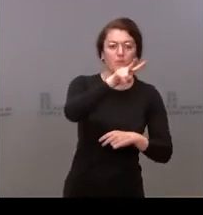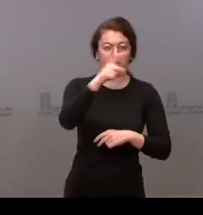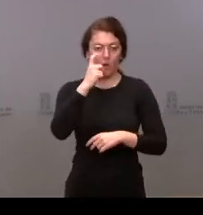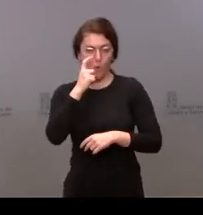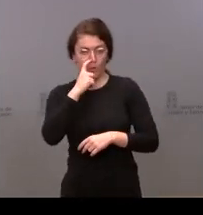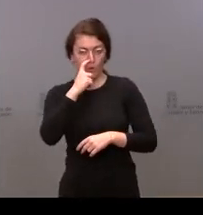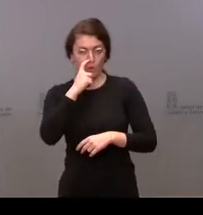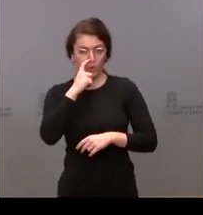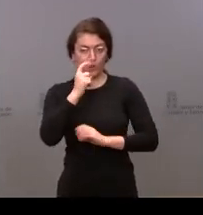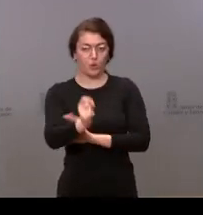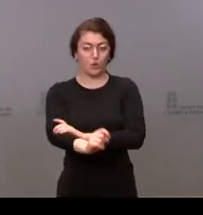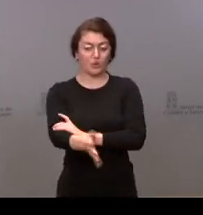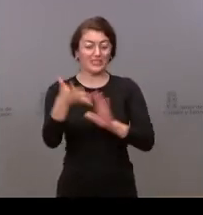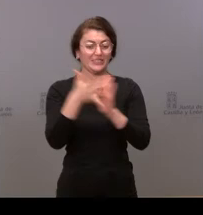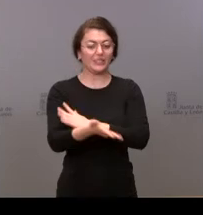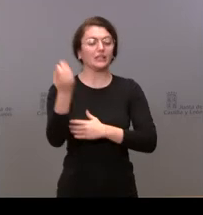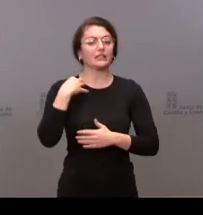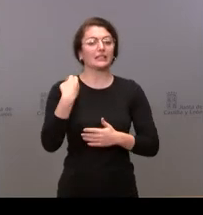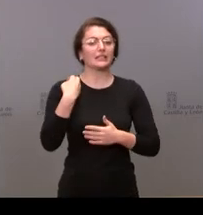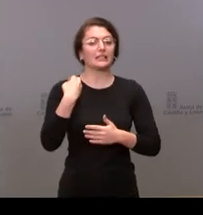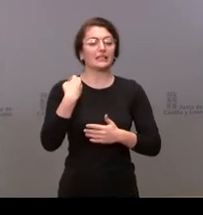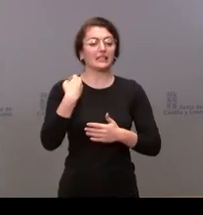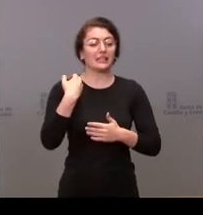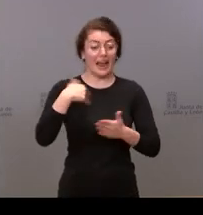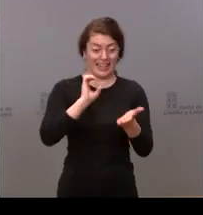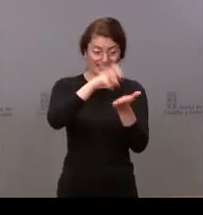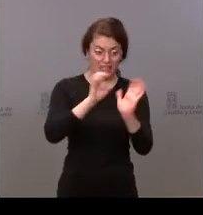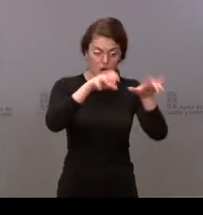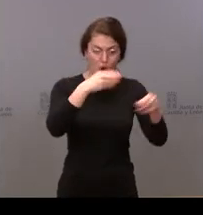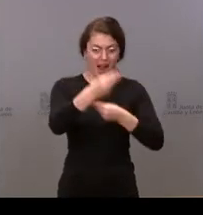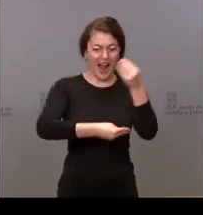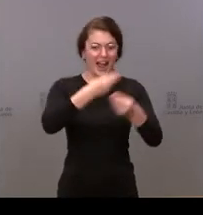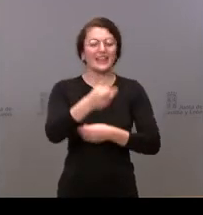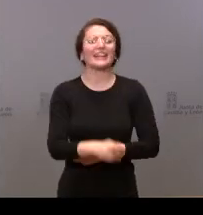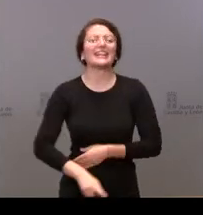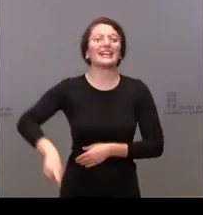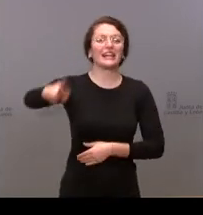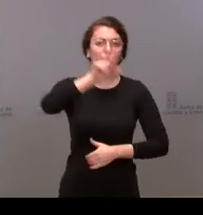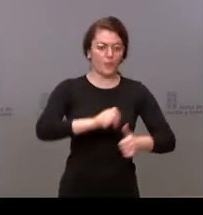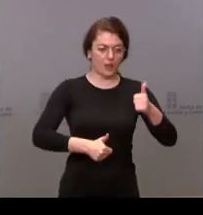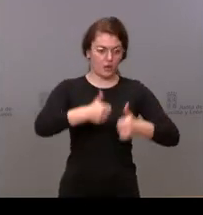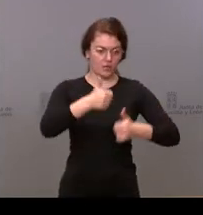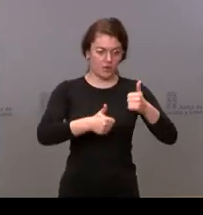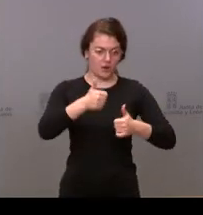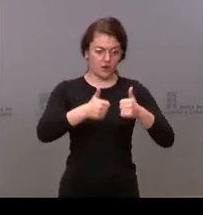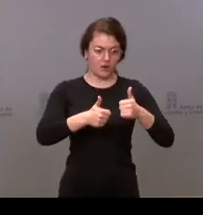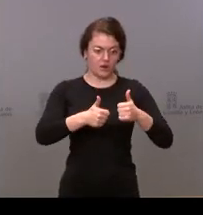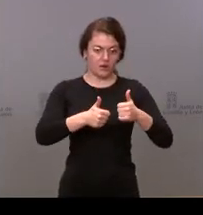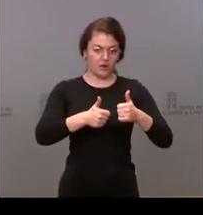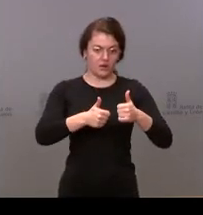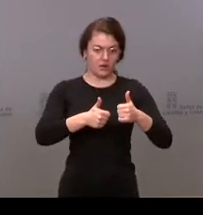que Castilla y León sí que va a hacer estos exámenes de recuperación en secundaria, a diferencia de lo que establece la normativa